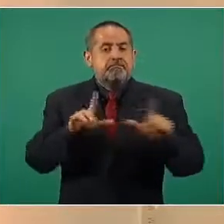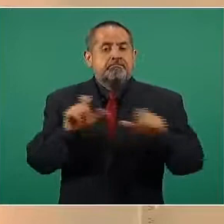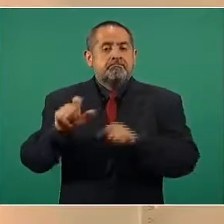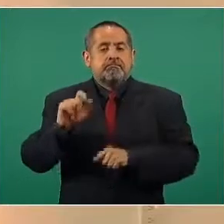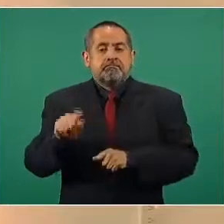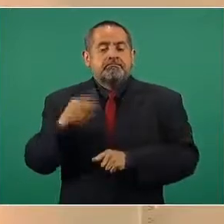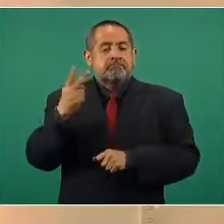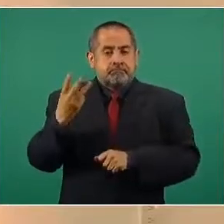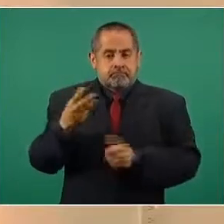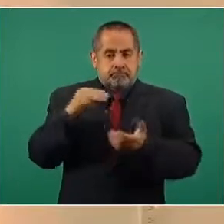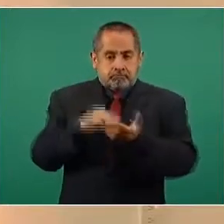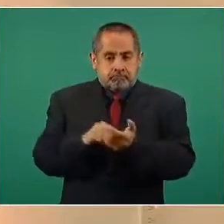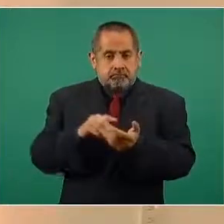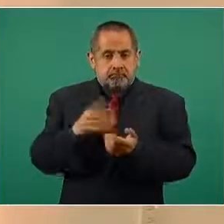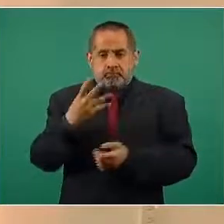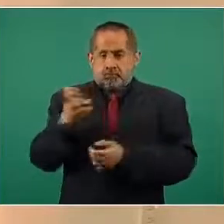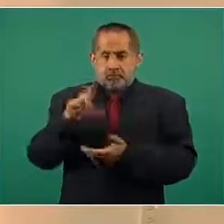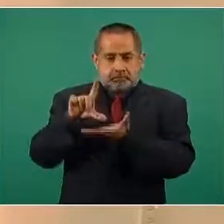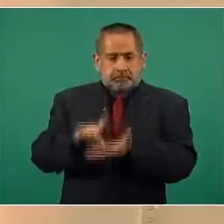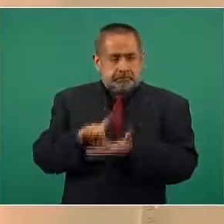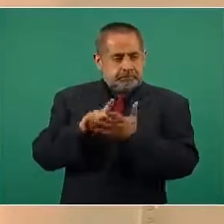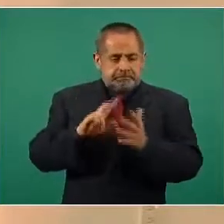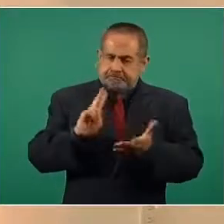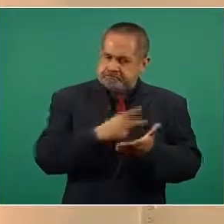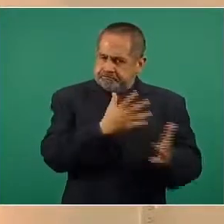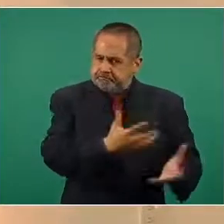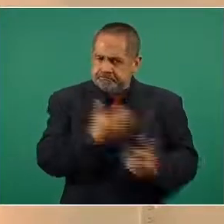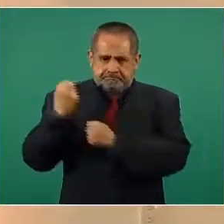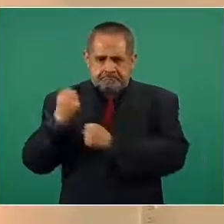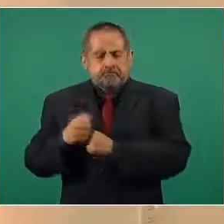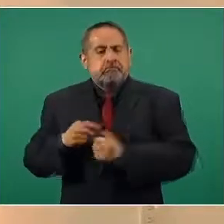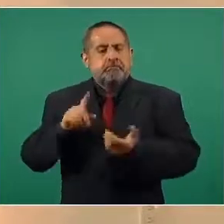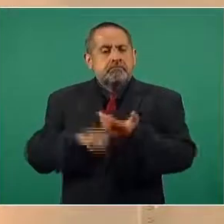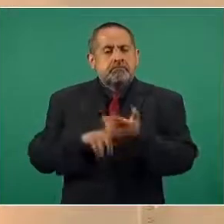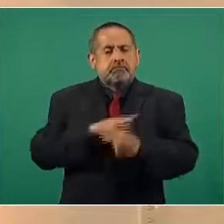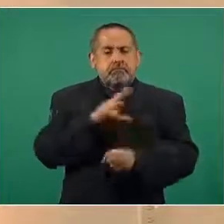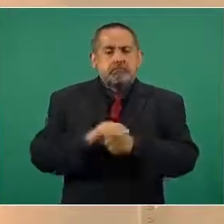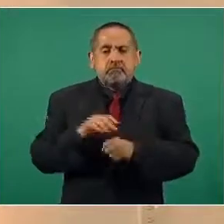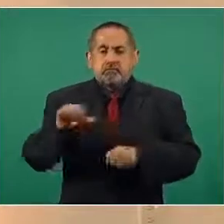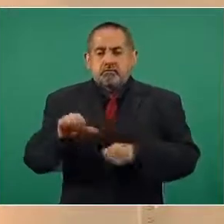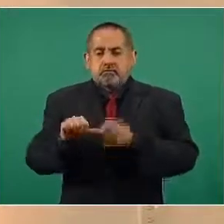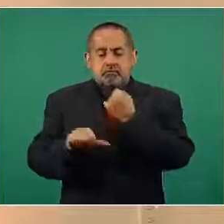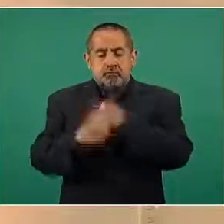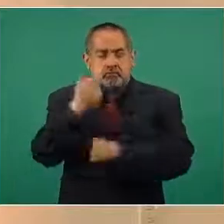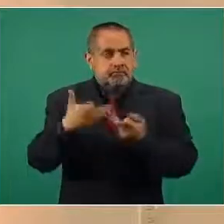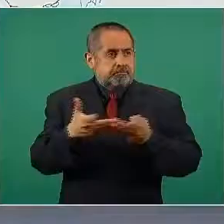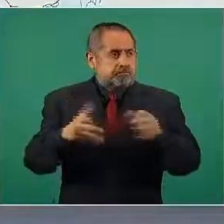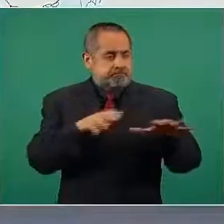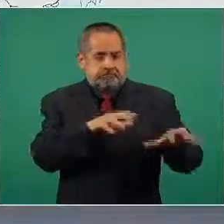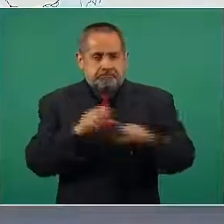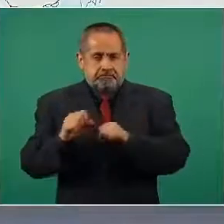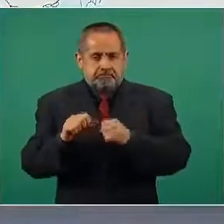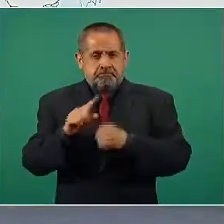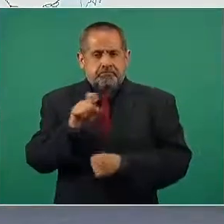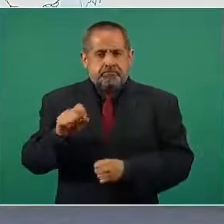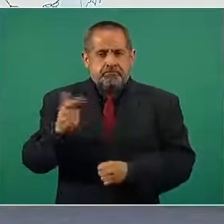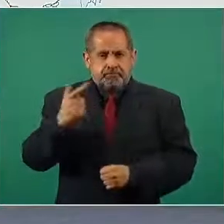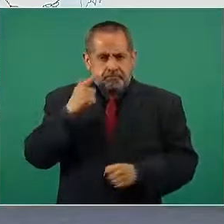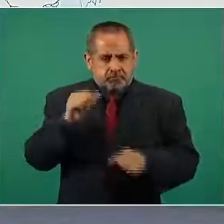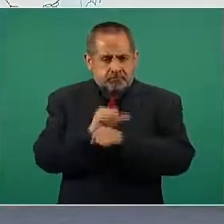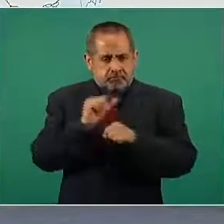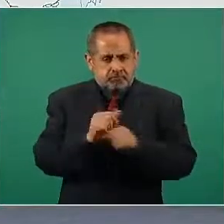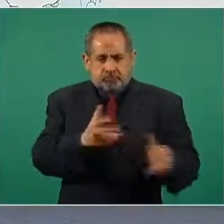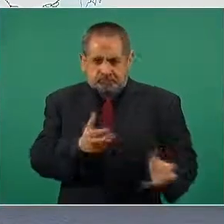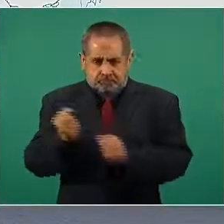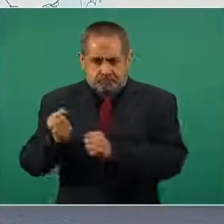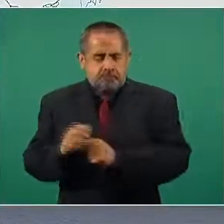462 litros de combustible recuperado. Se aseguraron 11 predios y 107 vehículos. En apoyo